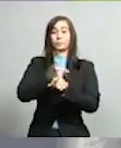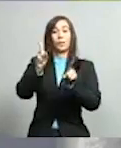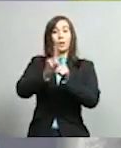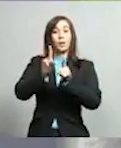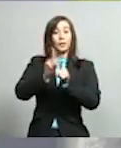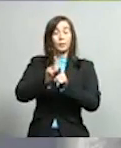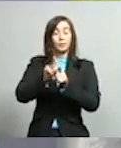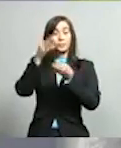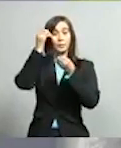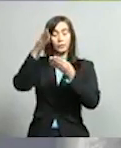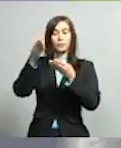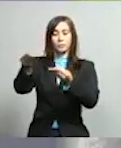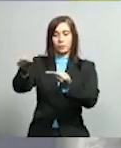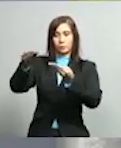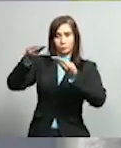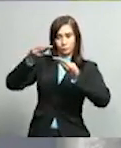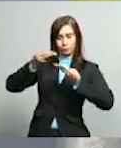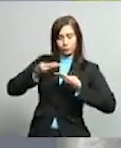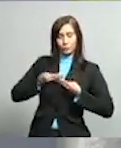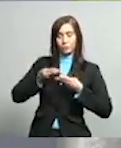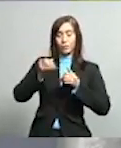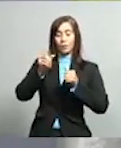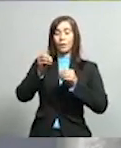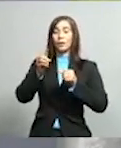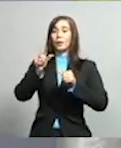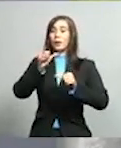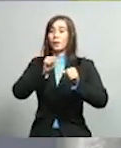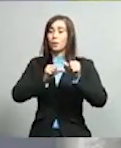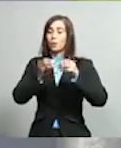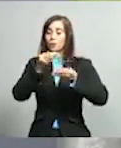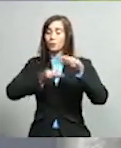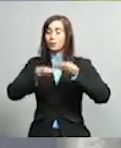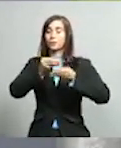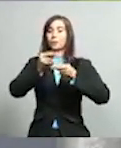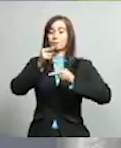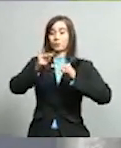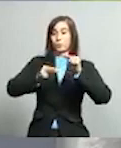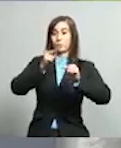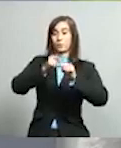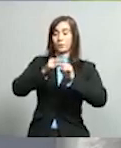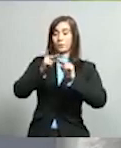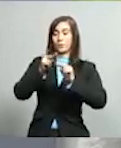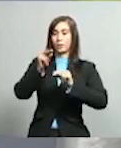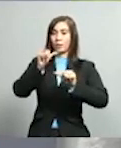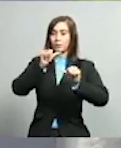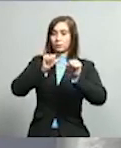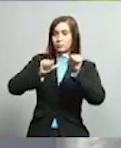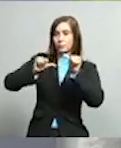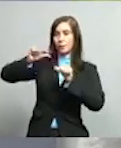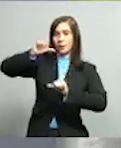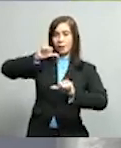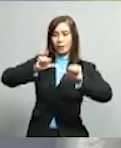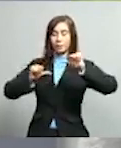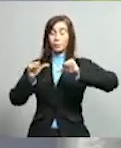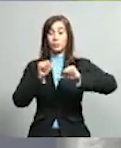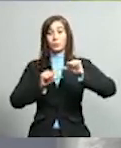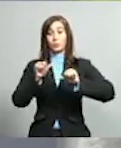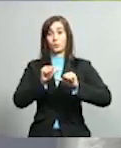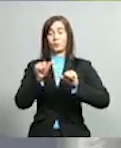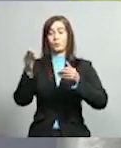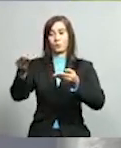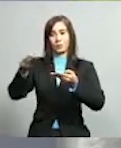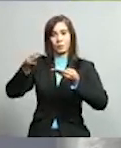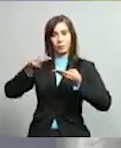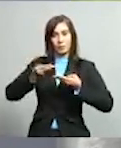la Organización Internacional de Energía Atómica a través del Ministerio de Energía y Mina y su Viceministra